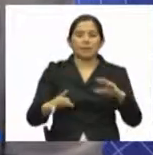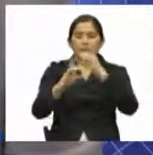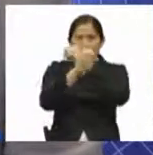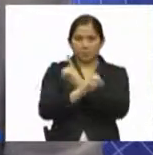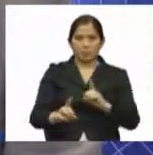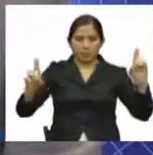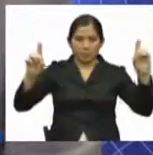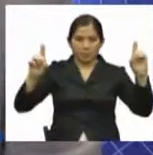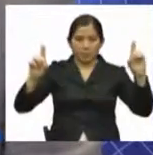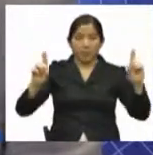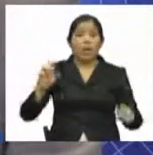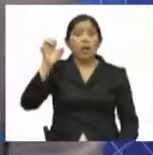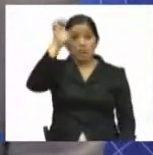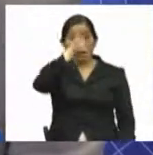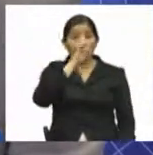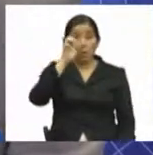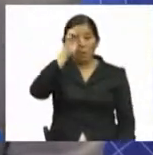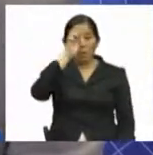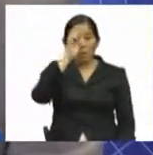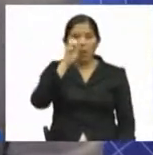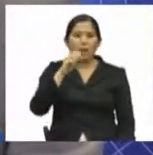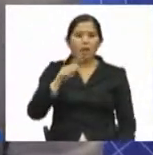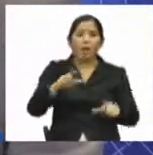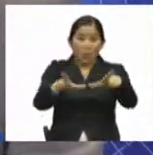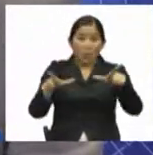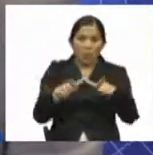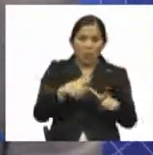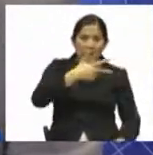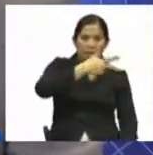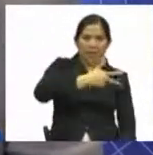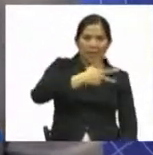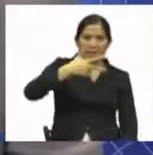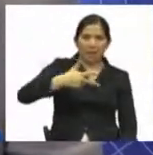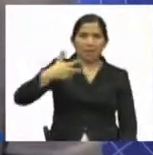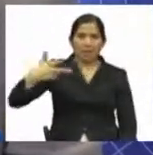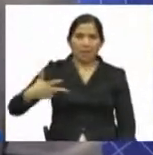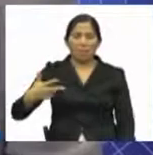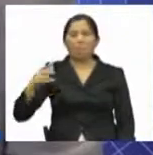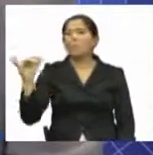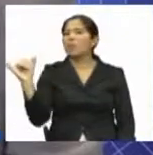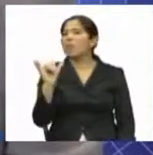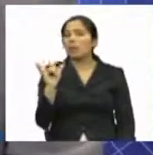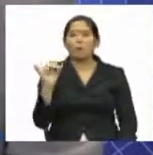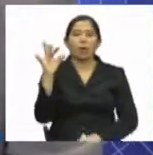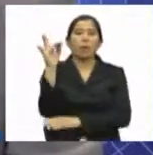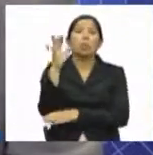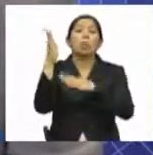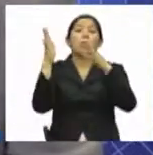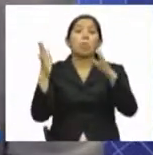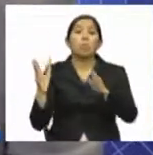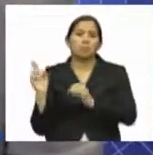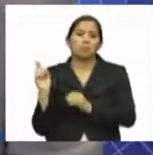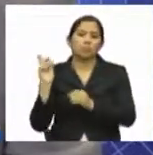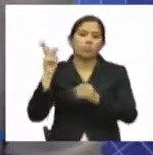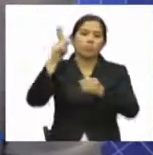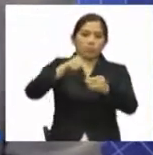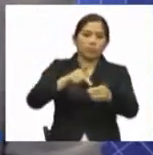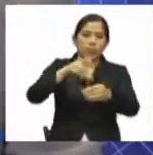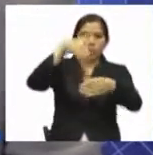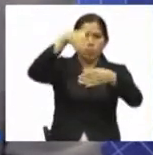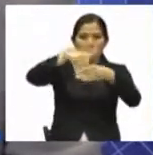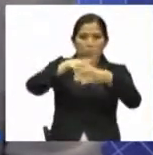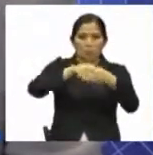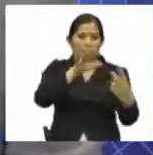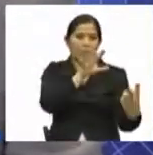En el continente europeo y específicamente en Dinamarca, en Copenhague, residentes bolivianos ejercieron su derecho a